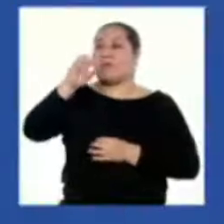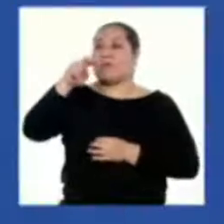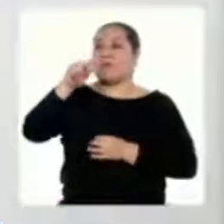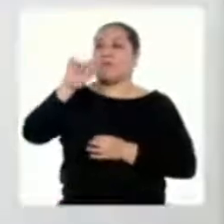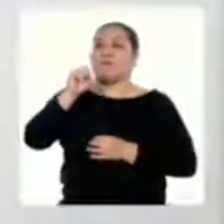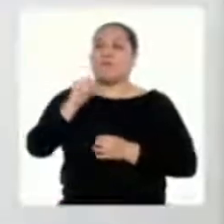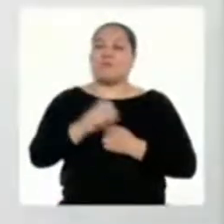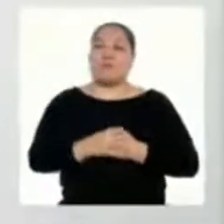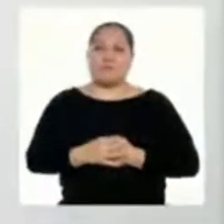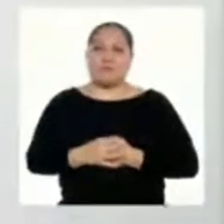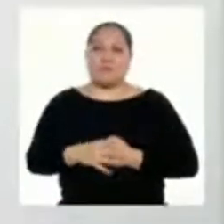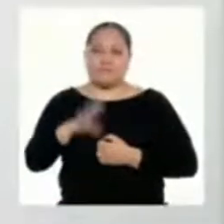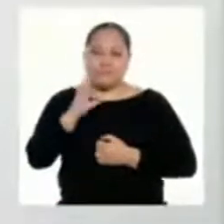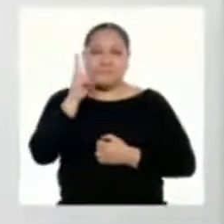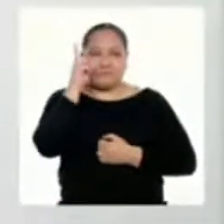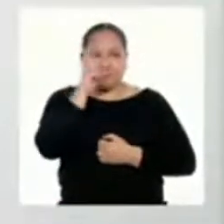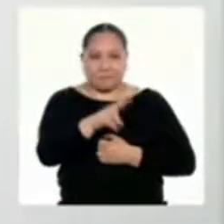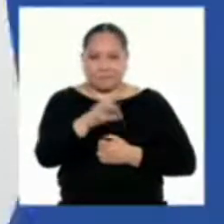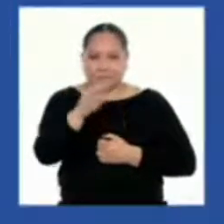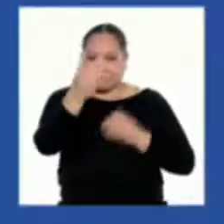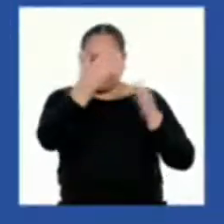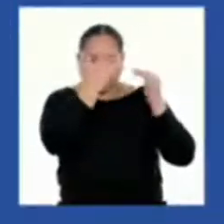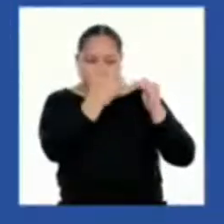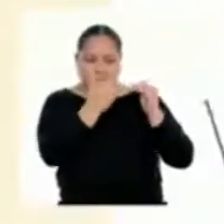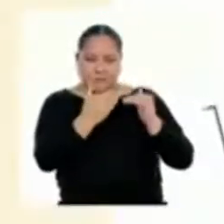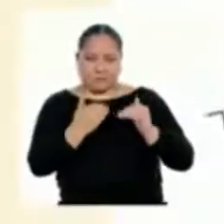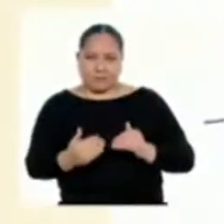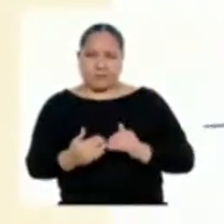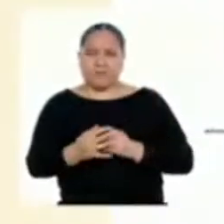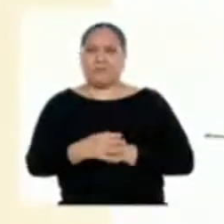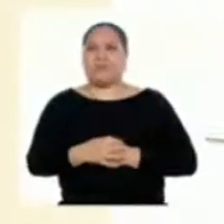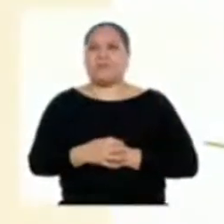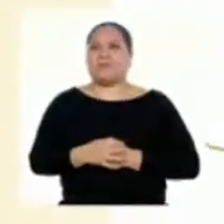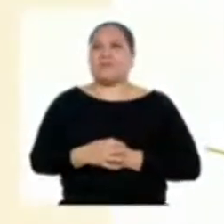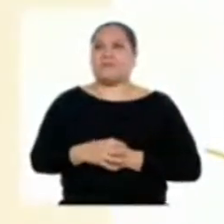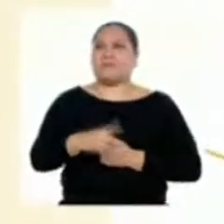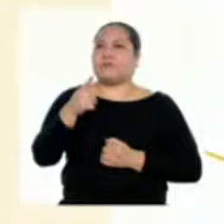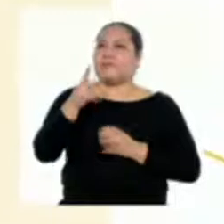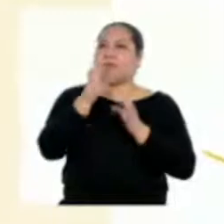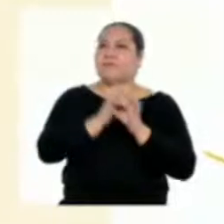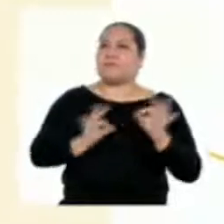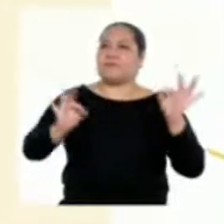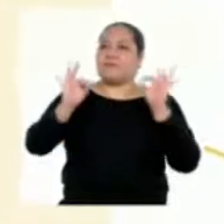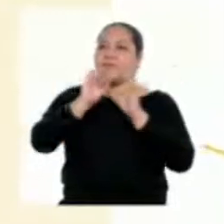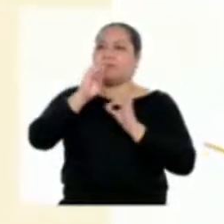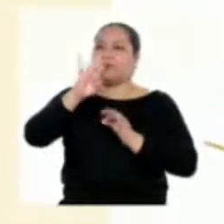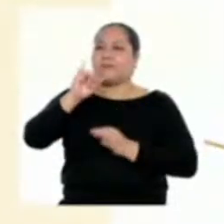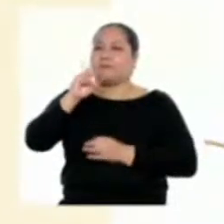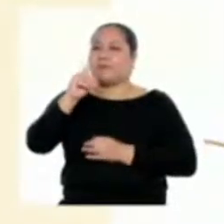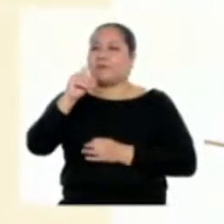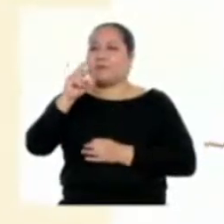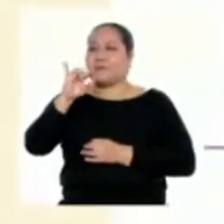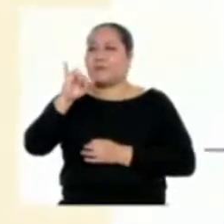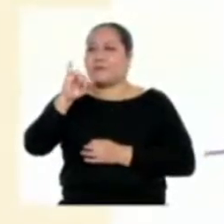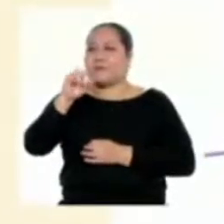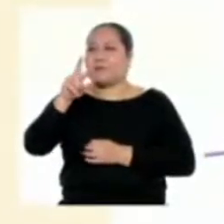Veamos los siguientes párrafos La importancia de la biodiversidad para las investigaciones sanitarias y la medicina